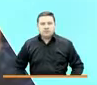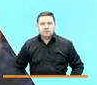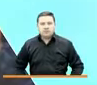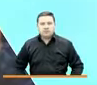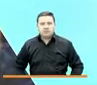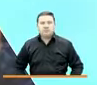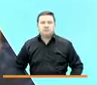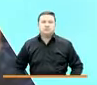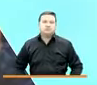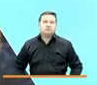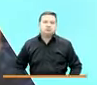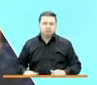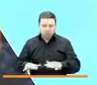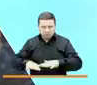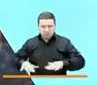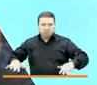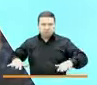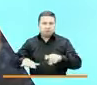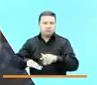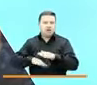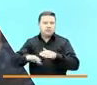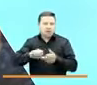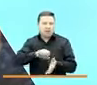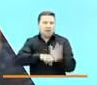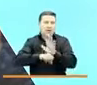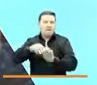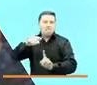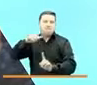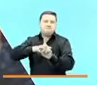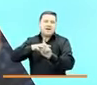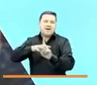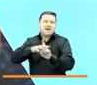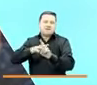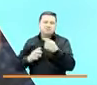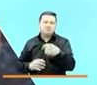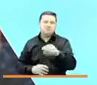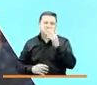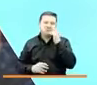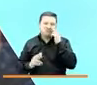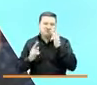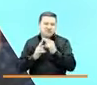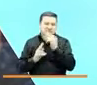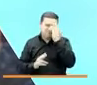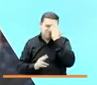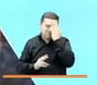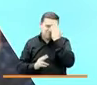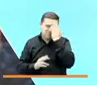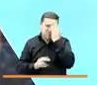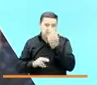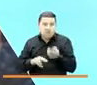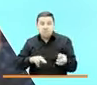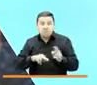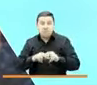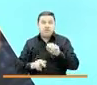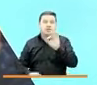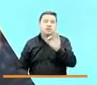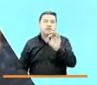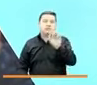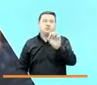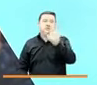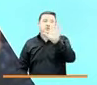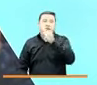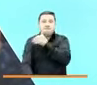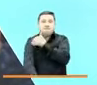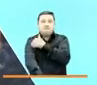El escenario provocado por la pandemia, todos ya lo conocemos, produjo el incremento a 3.5 millones de